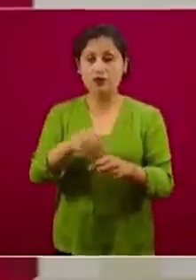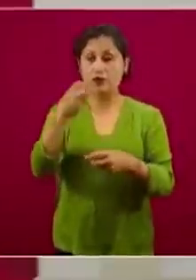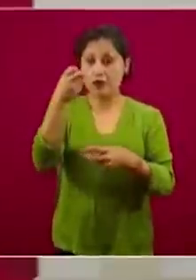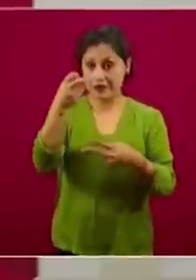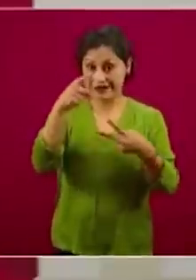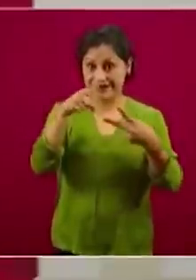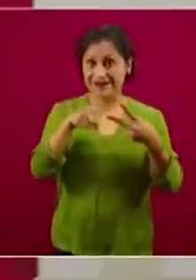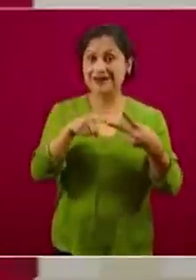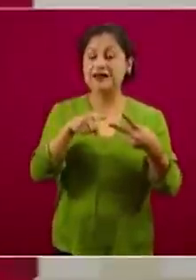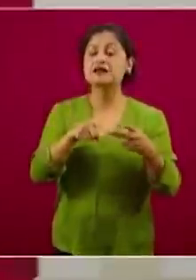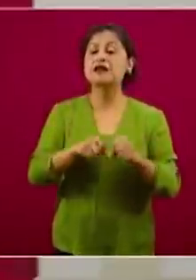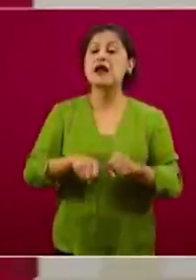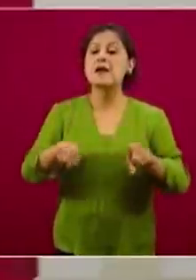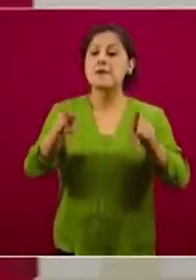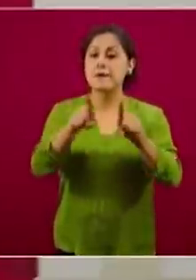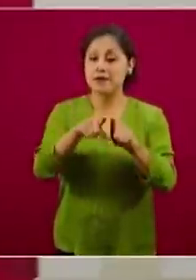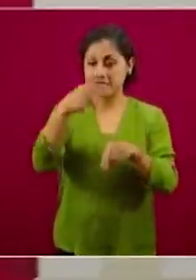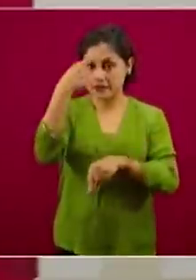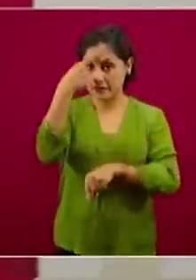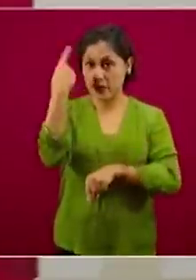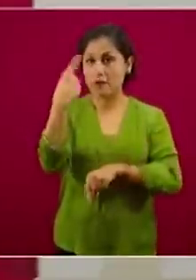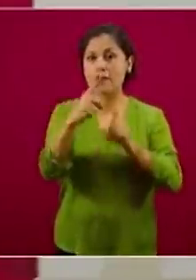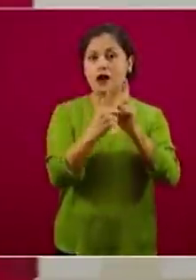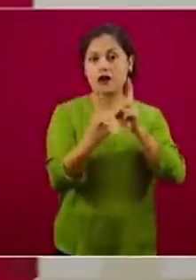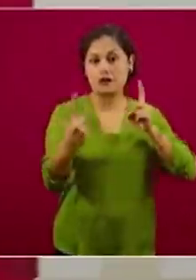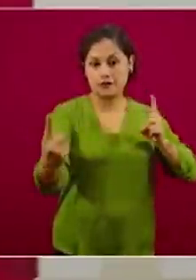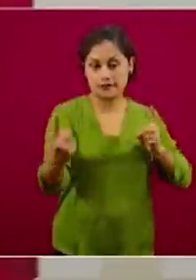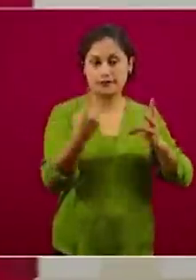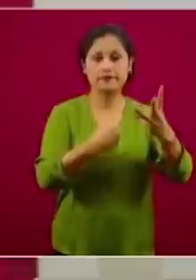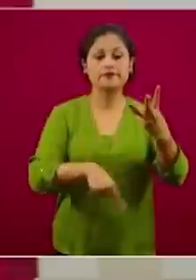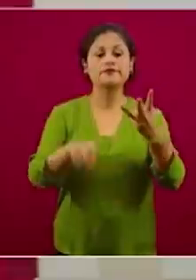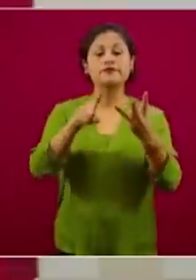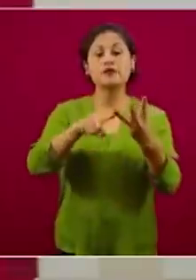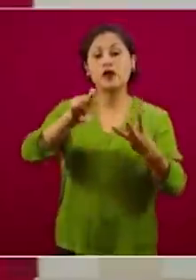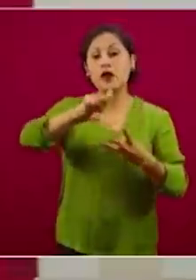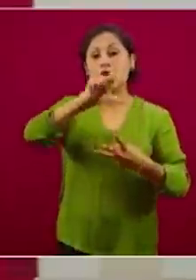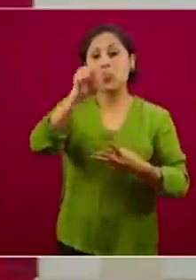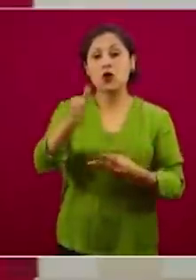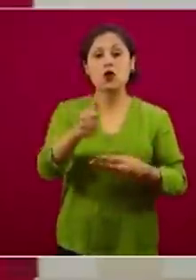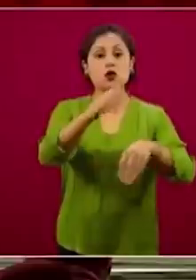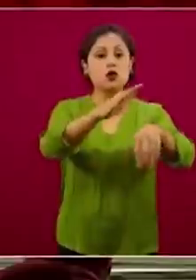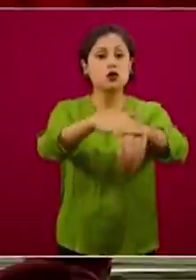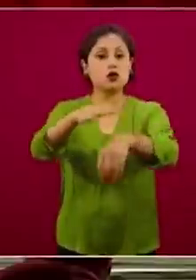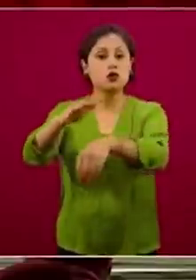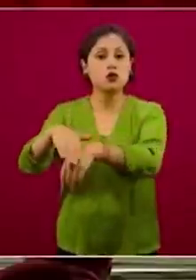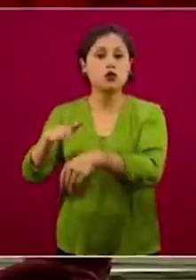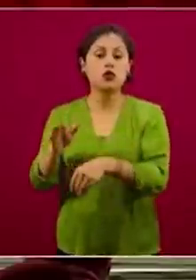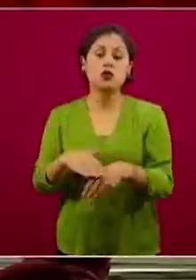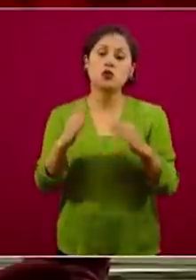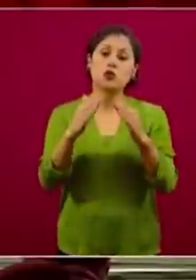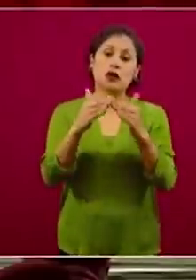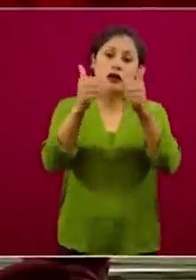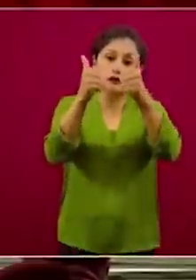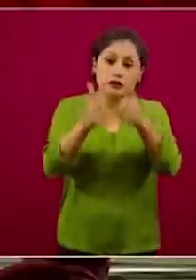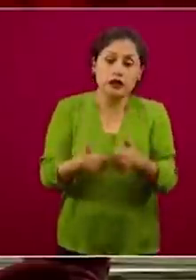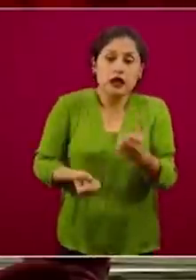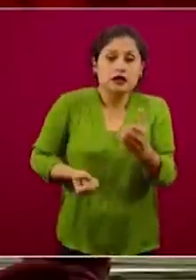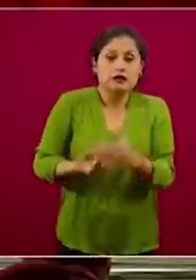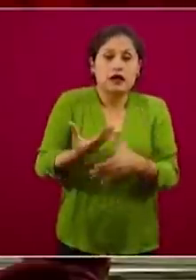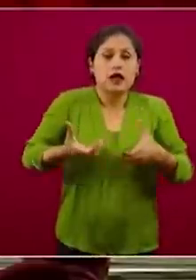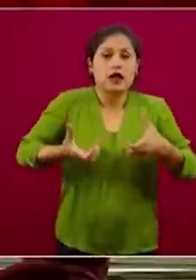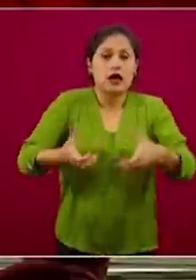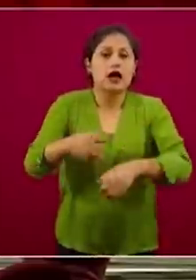del distanciamiento social o sana distancia. Y lo tercero es no salir a la calle y esto lo hemos resumido una y otra vez con esta